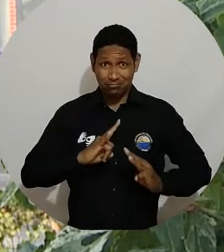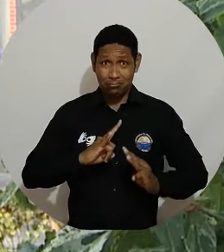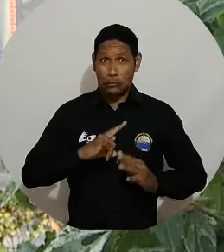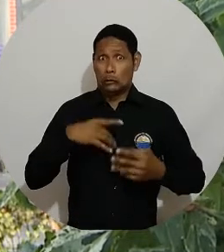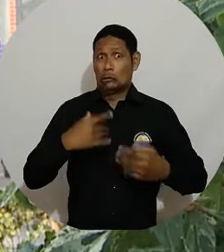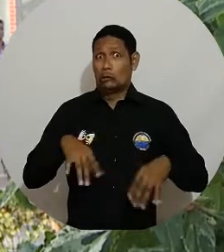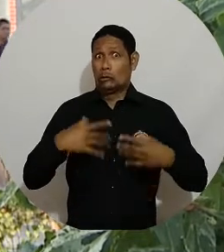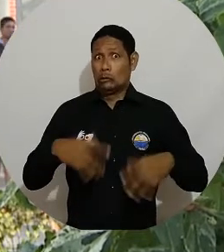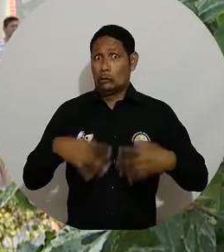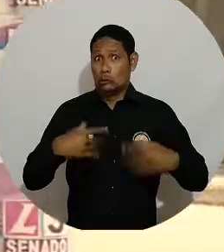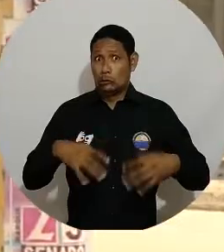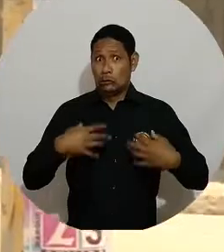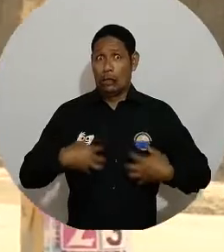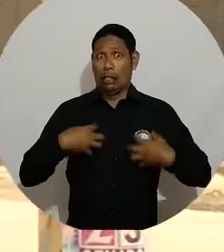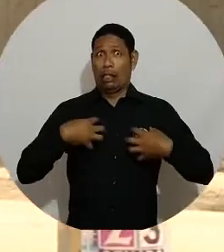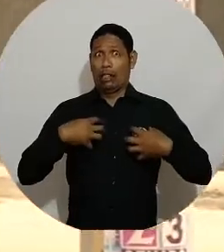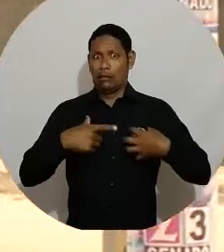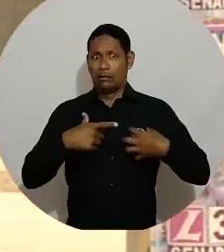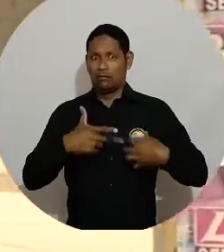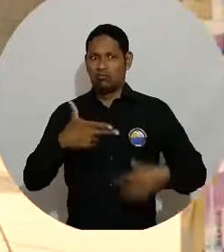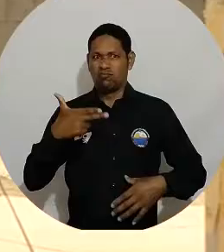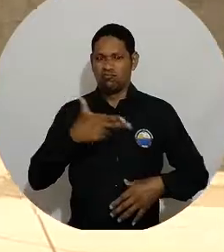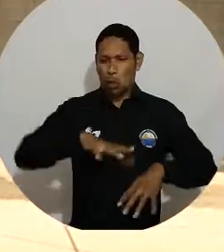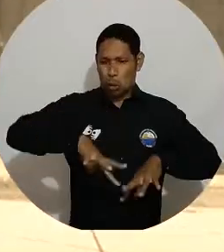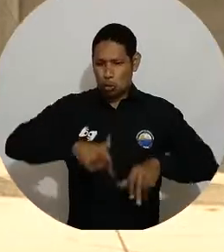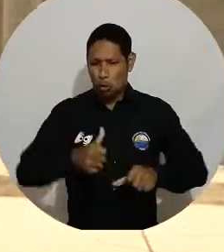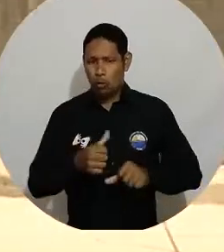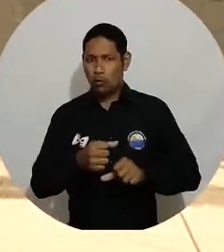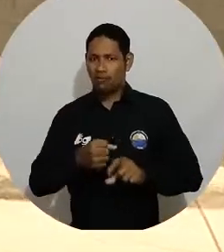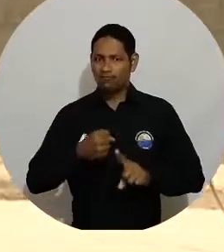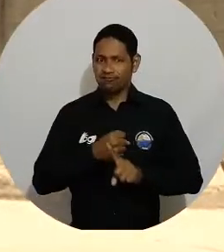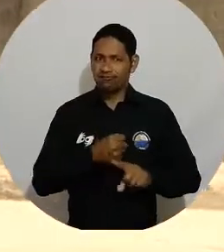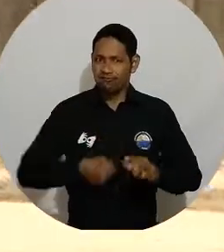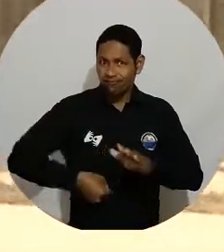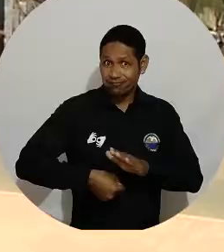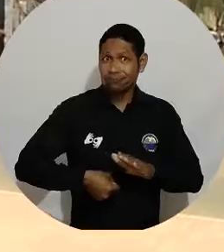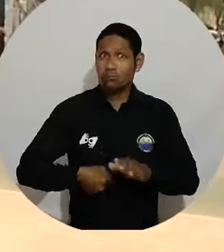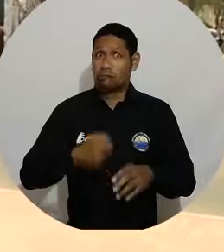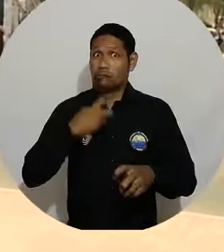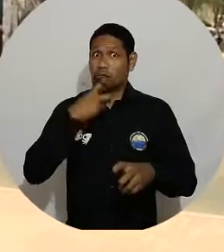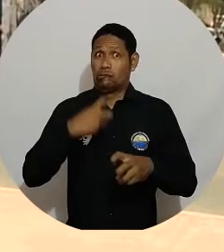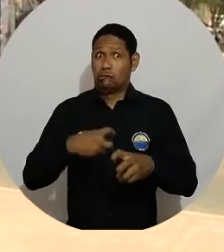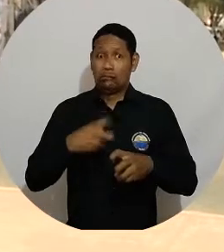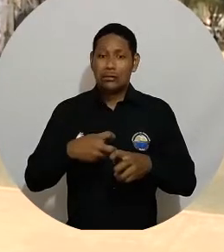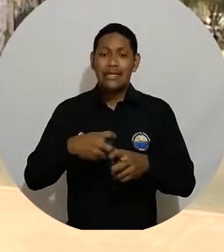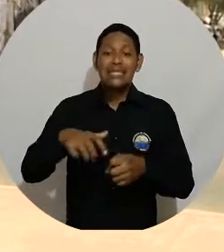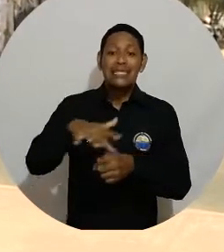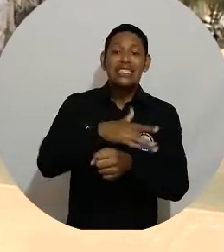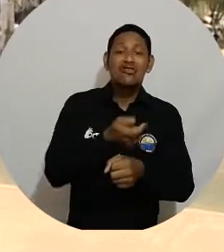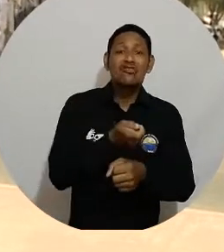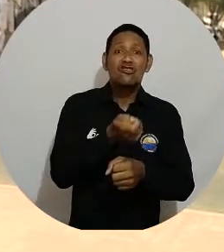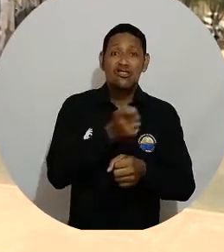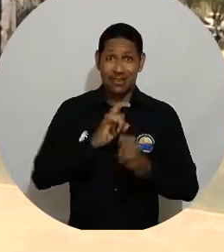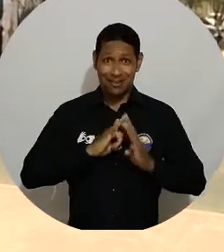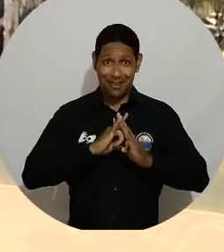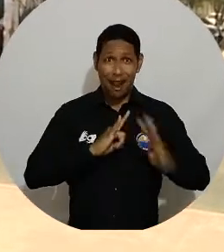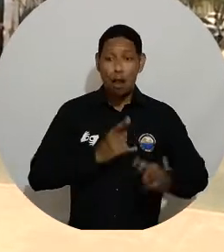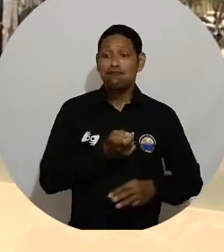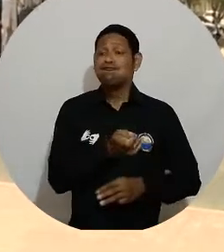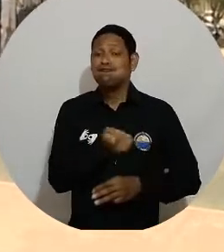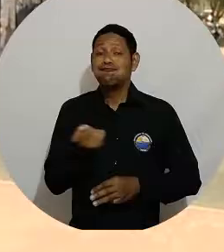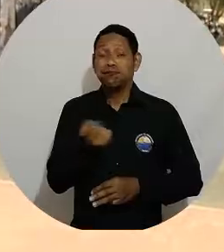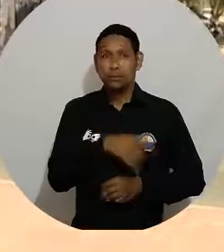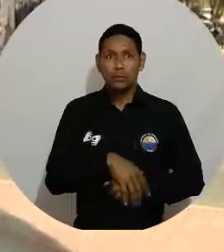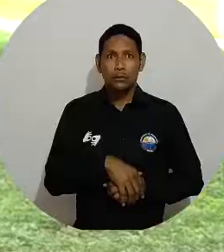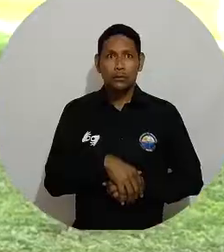víctimas de hurtos y agresiones por parte de delincuentes en los sectores aledaños a la institución,